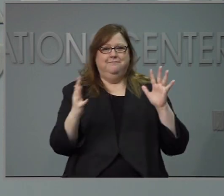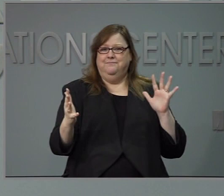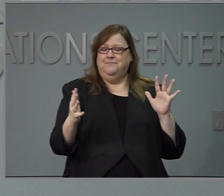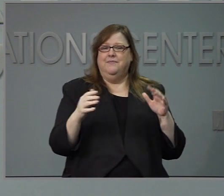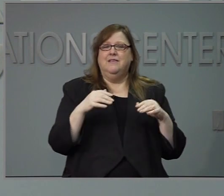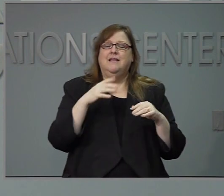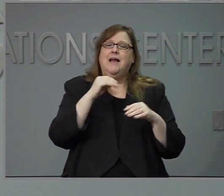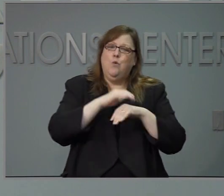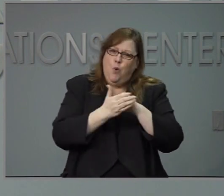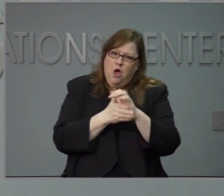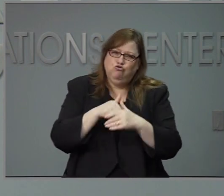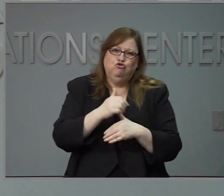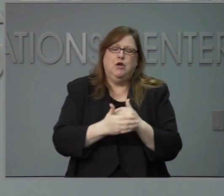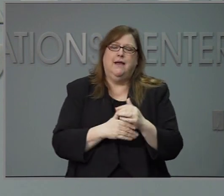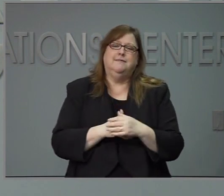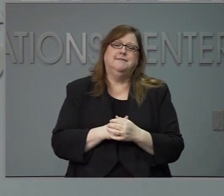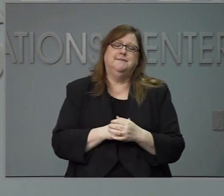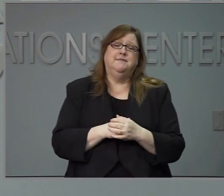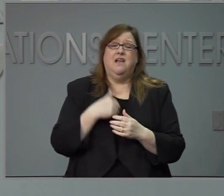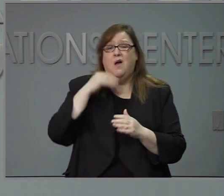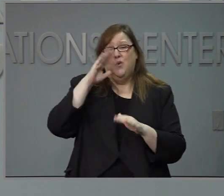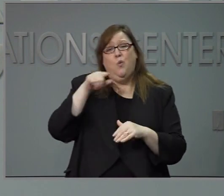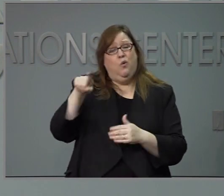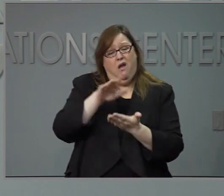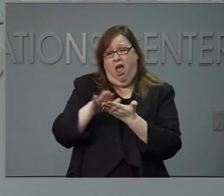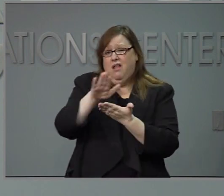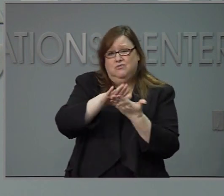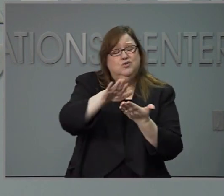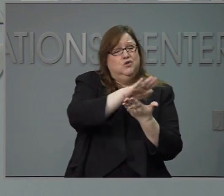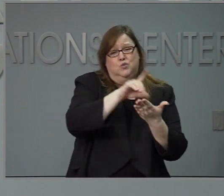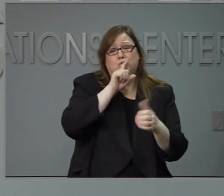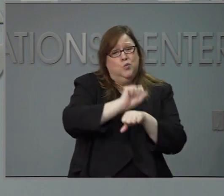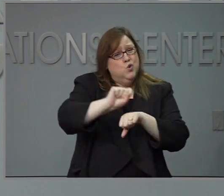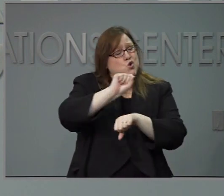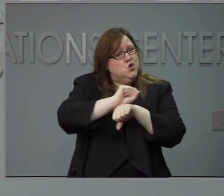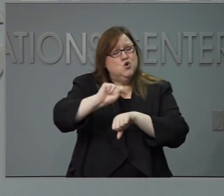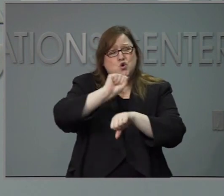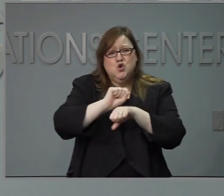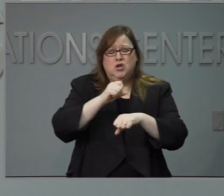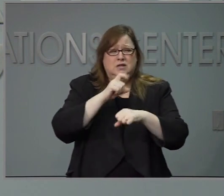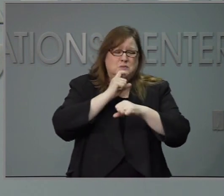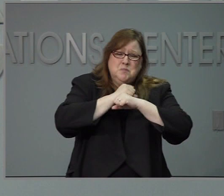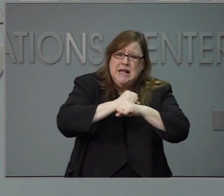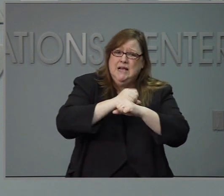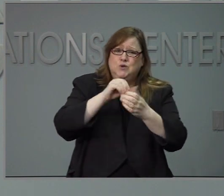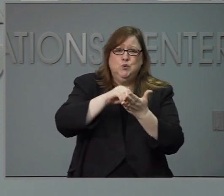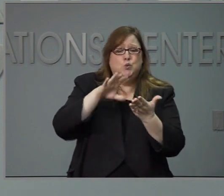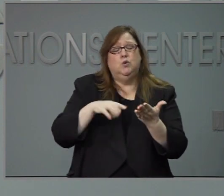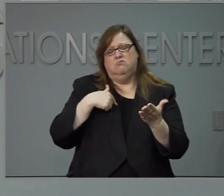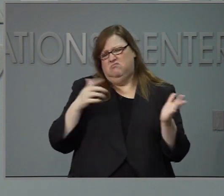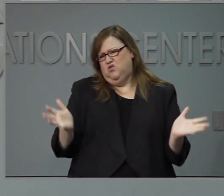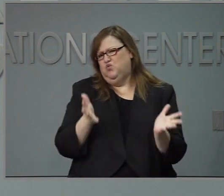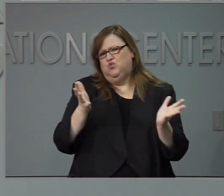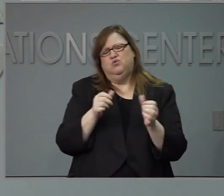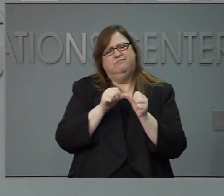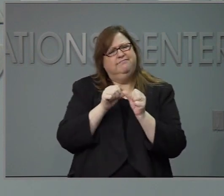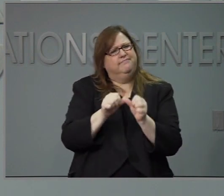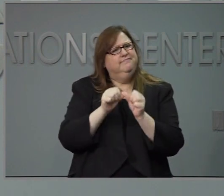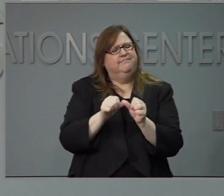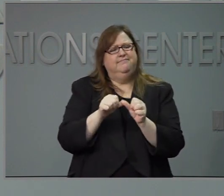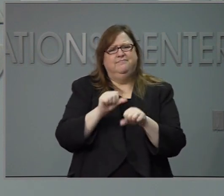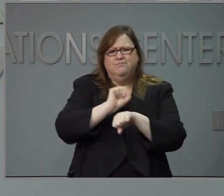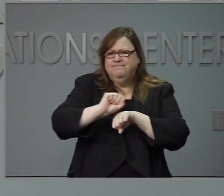estado trabajando arduamente en esto y los motivo para que sean y sigan estas indicaciones